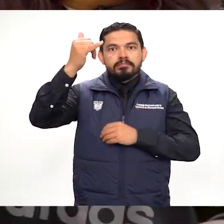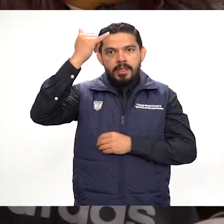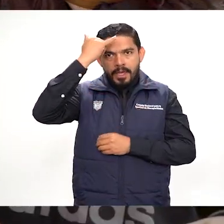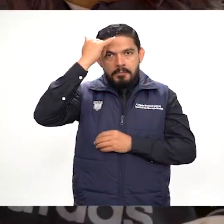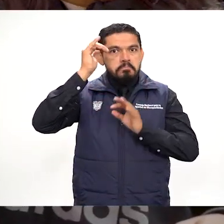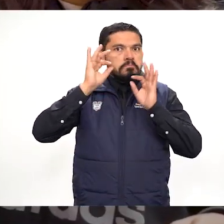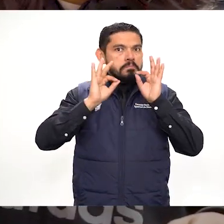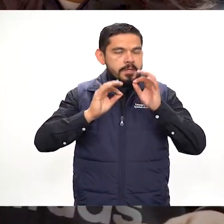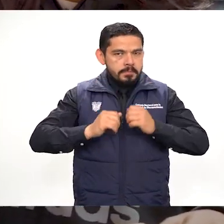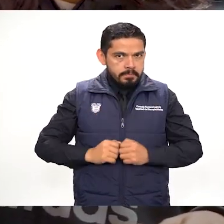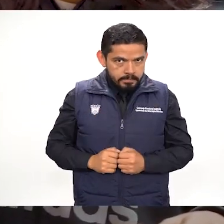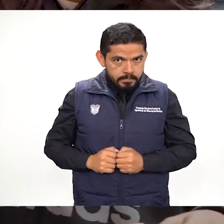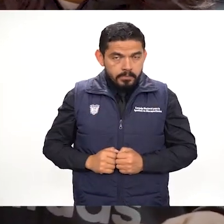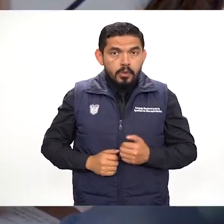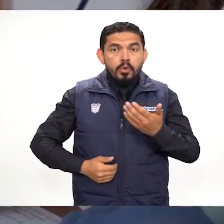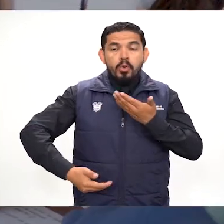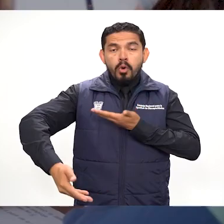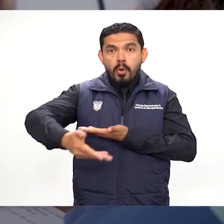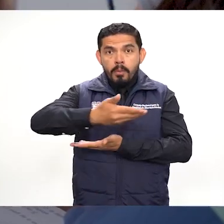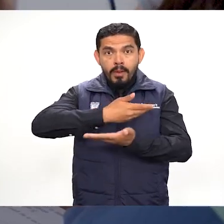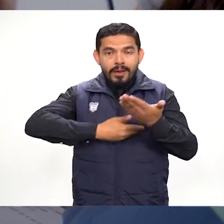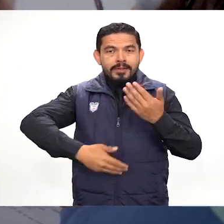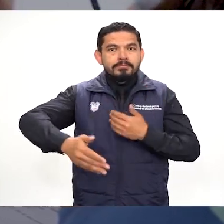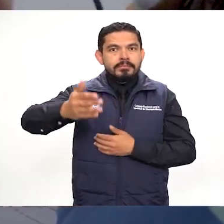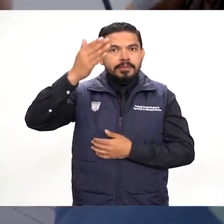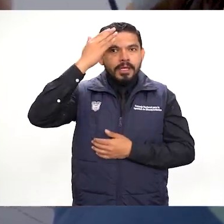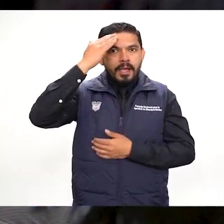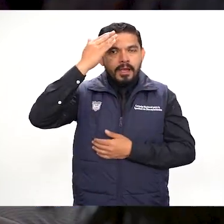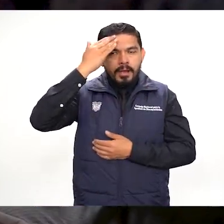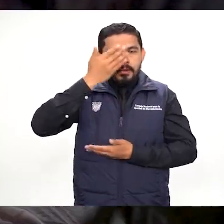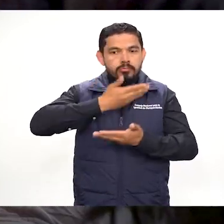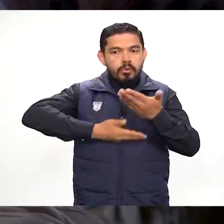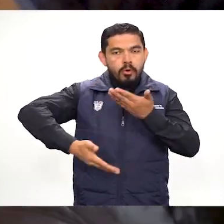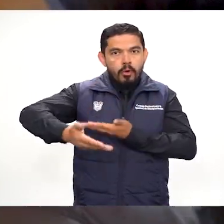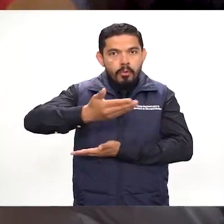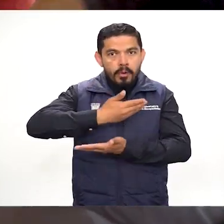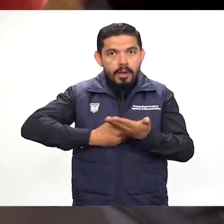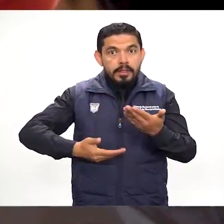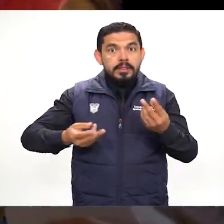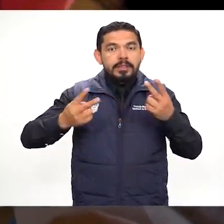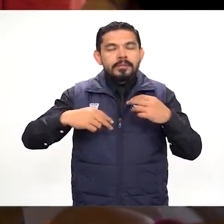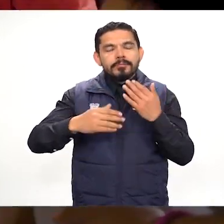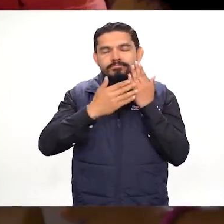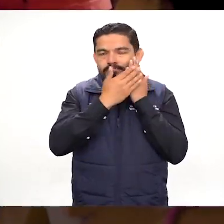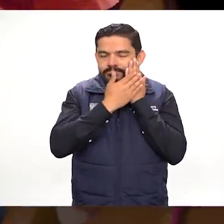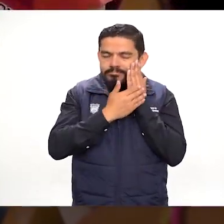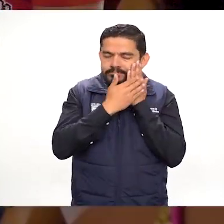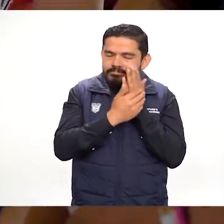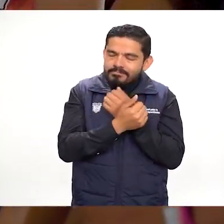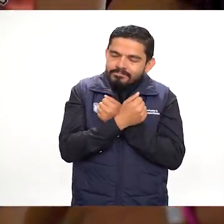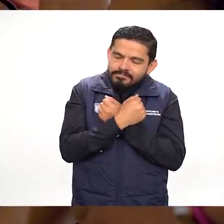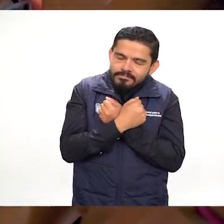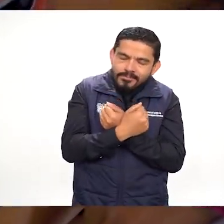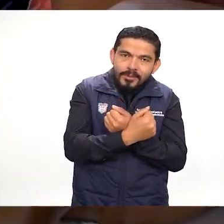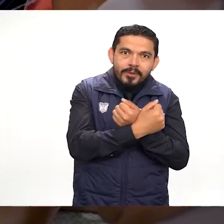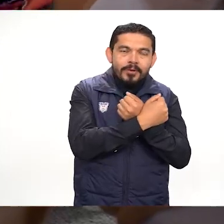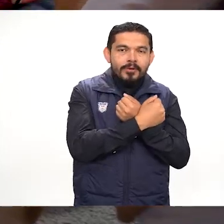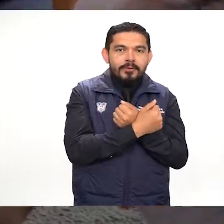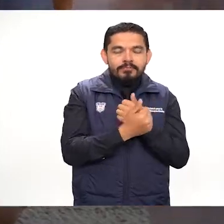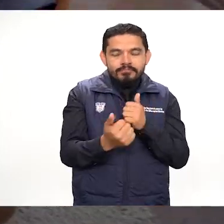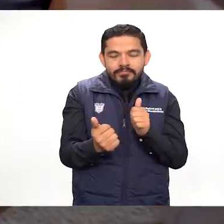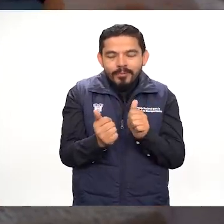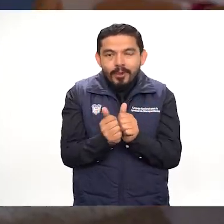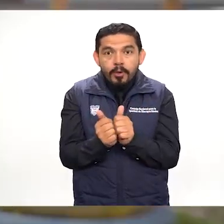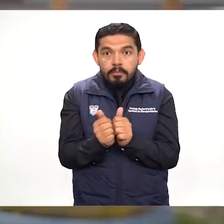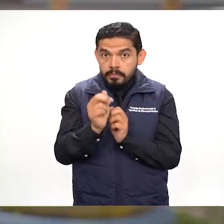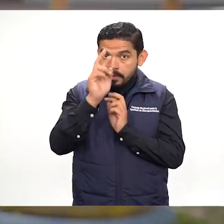no podríamos hablar de un compartir el conocimiento sin que haya también esa parte afectiva, esa